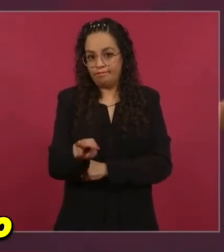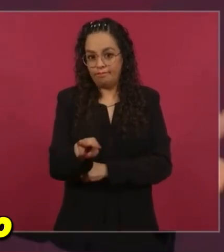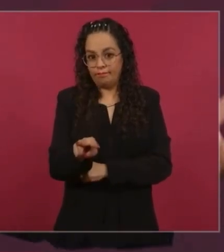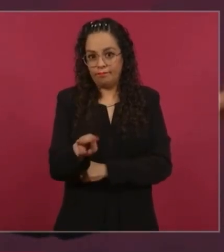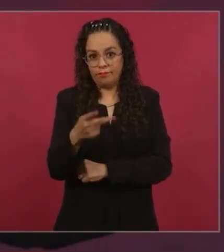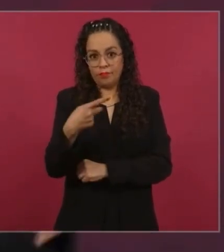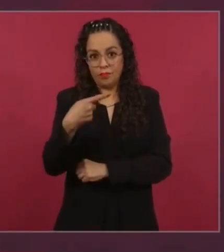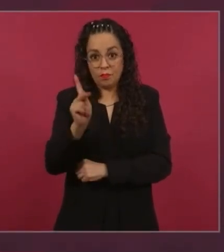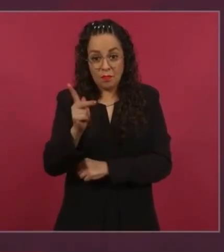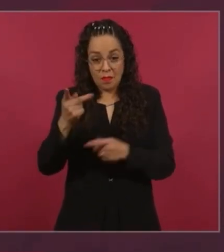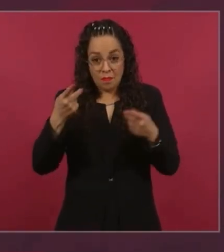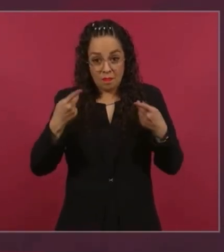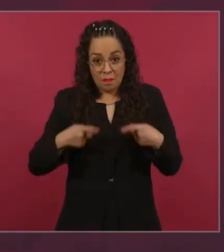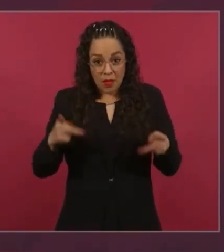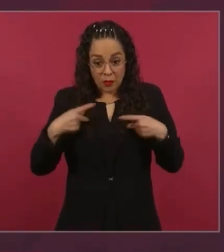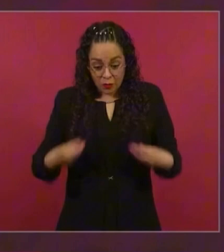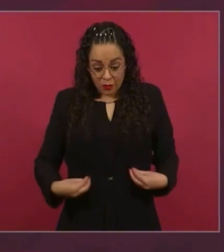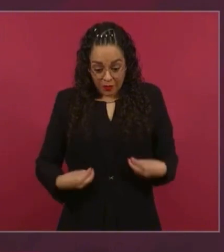honesto.